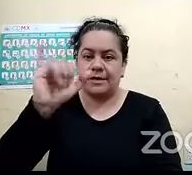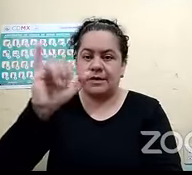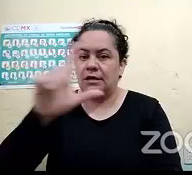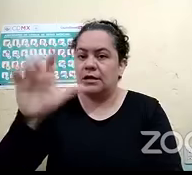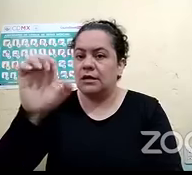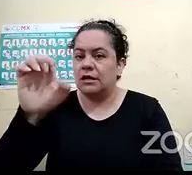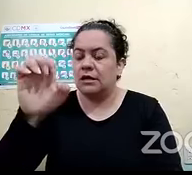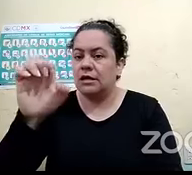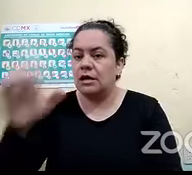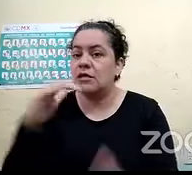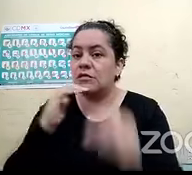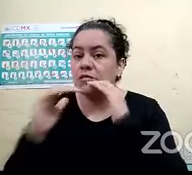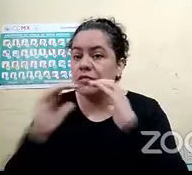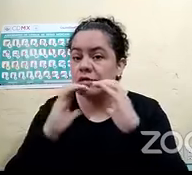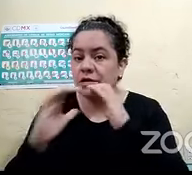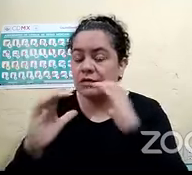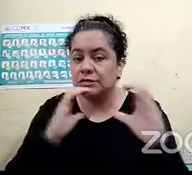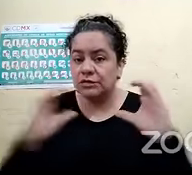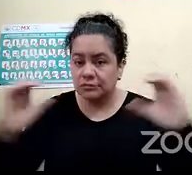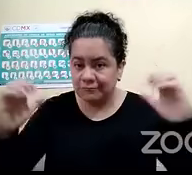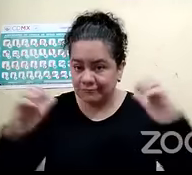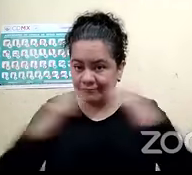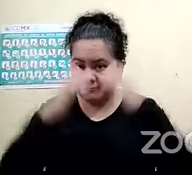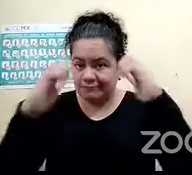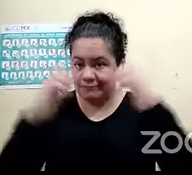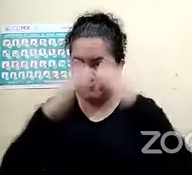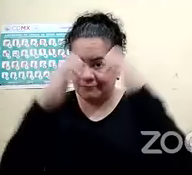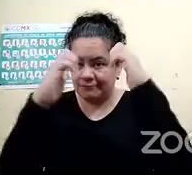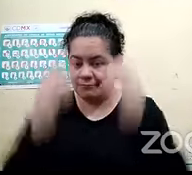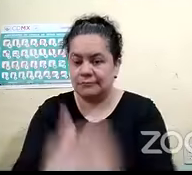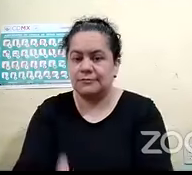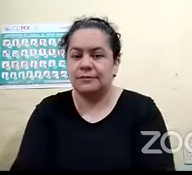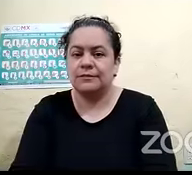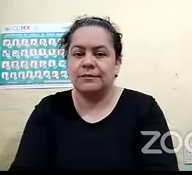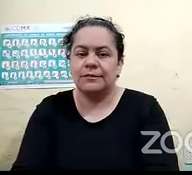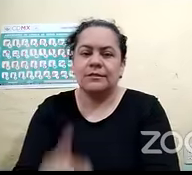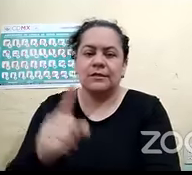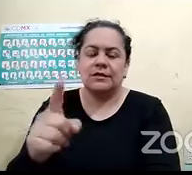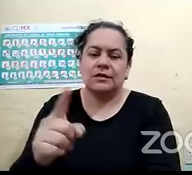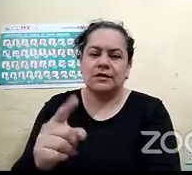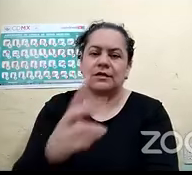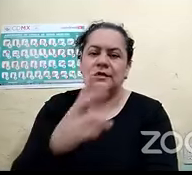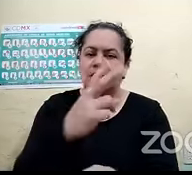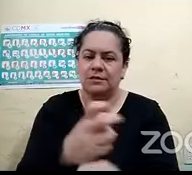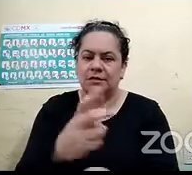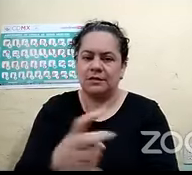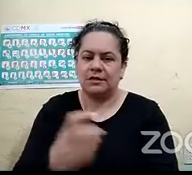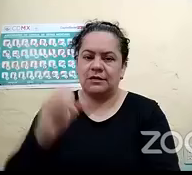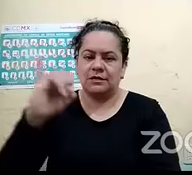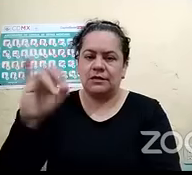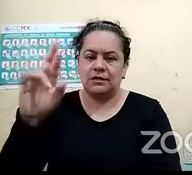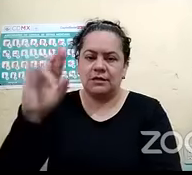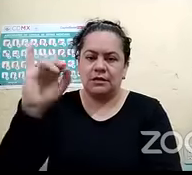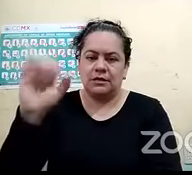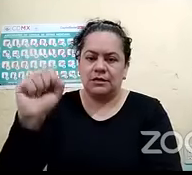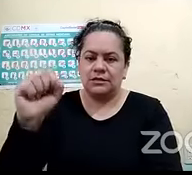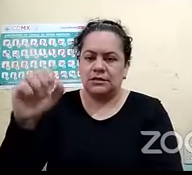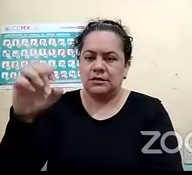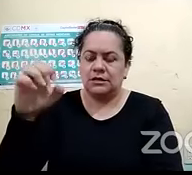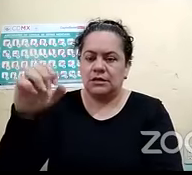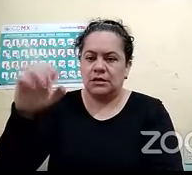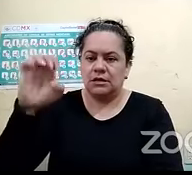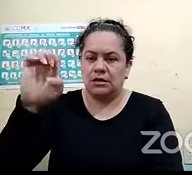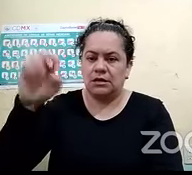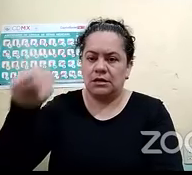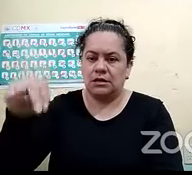ante emergencias, ¿sale? y nuestras invitadas pues Eneida e Iris. Y ahorita entonces el que dices,